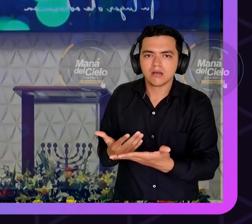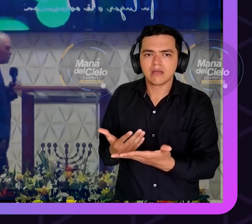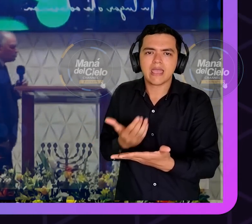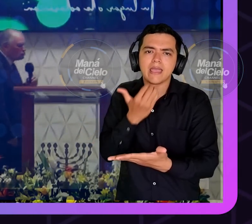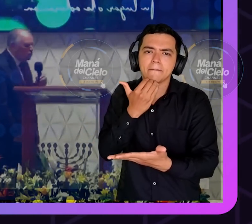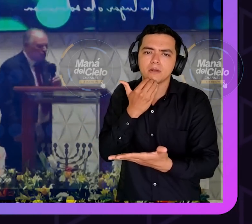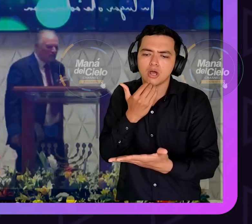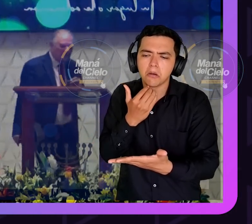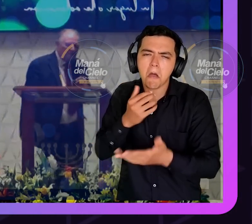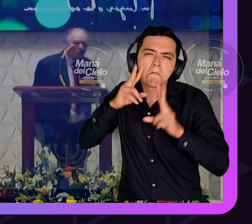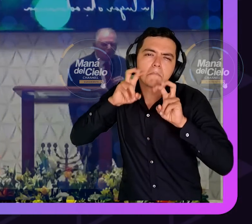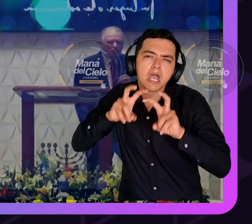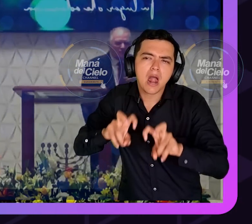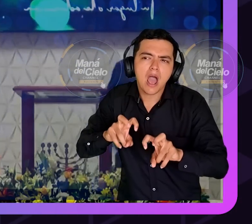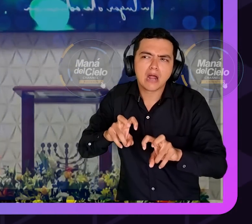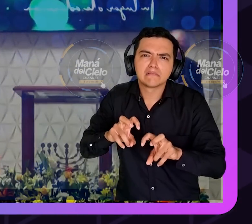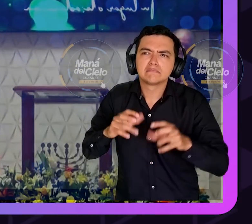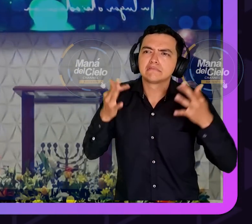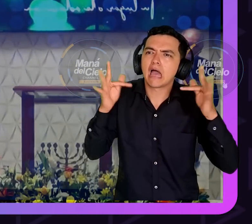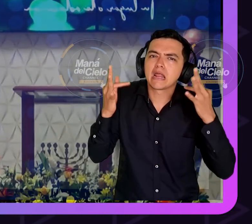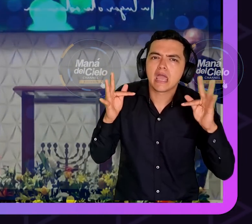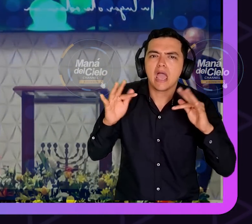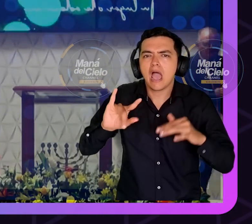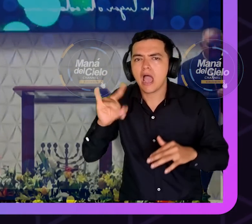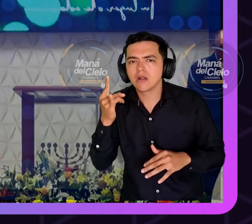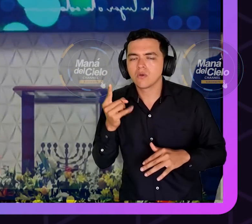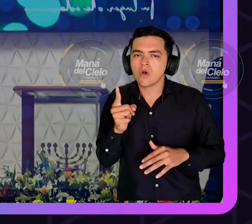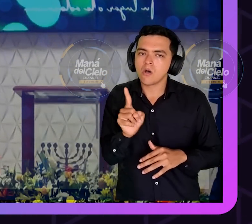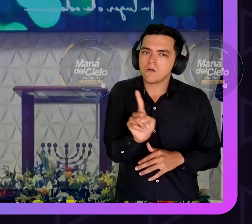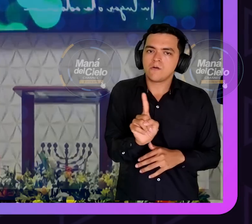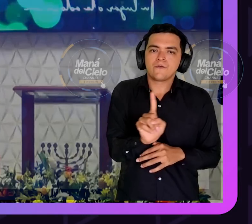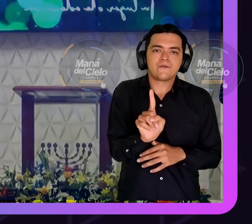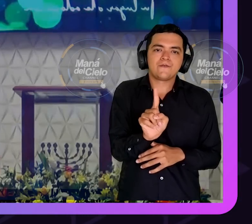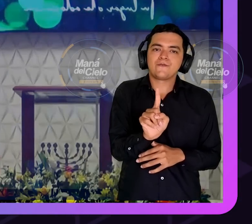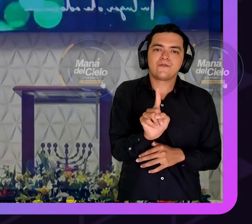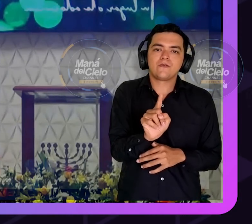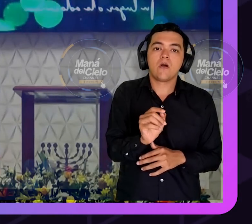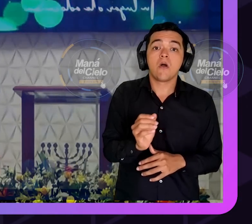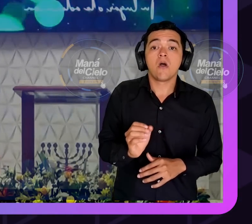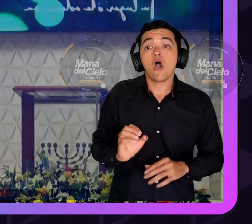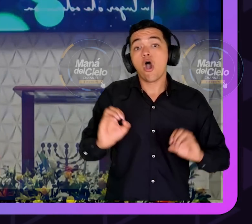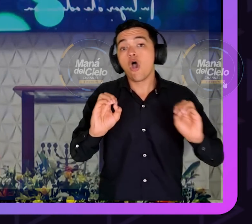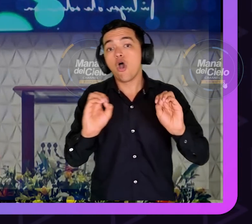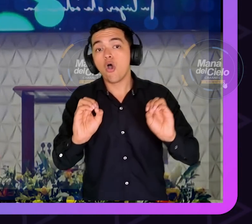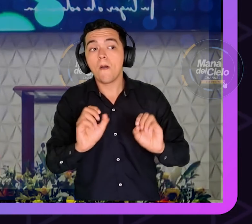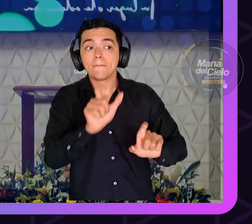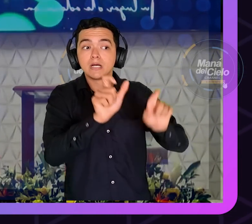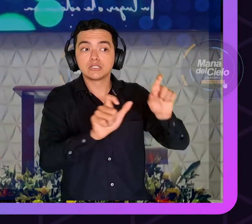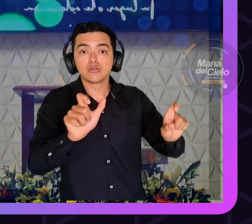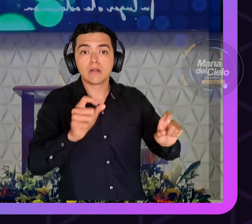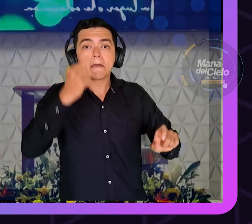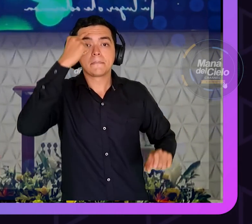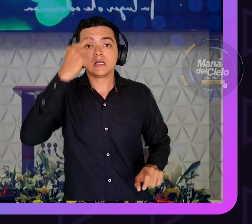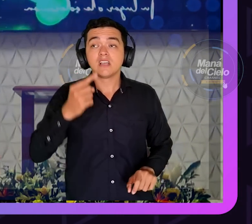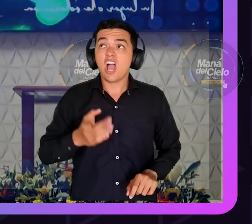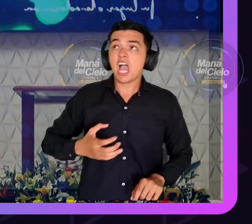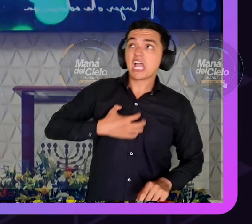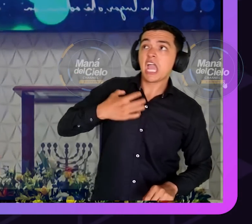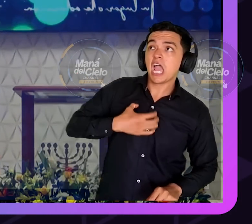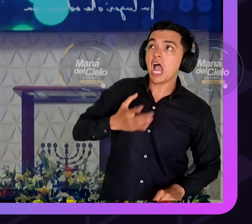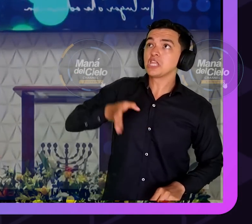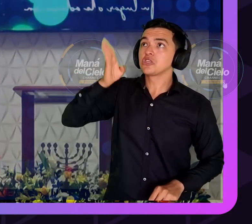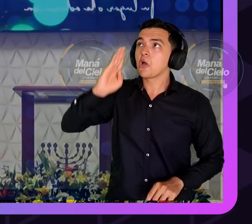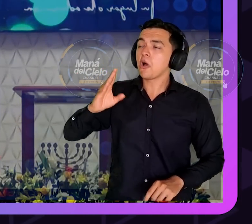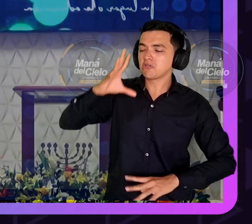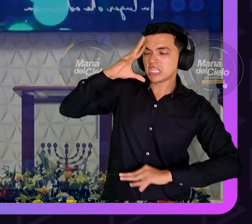a Dios no se le discute a Dios se le obedece así que es importante hermanos queridos jóvenes sobre todo que son inquietos que